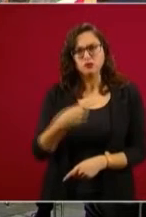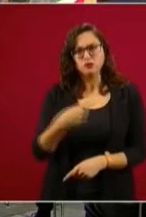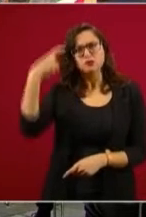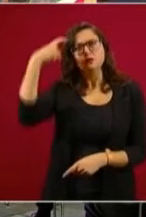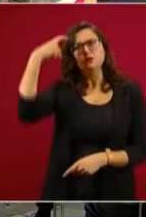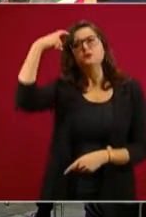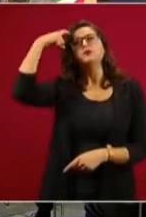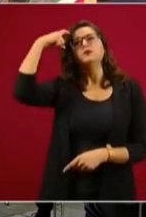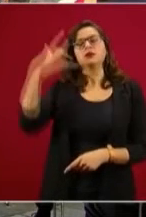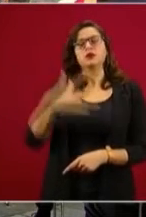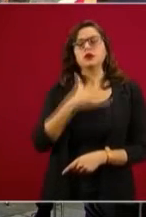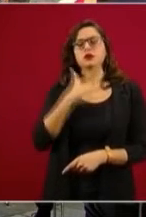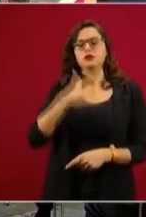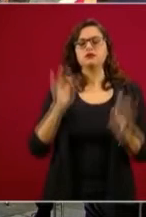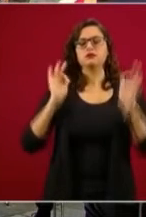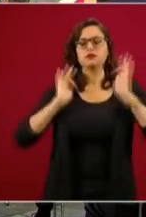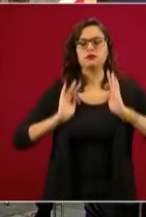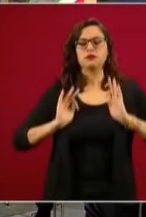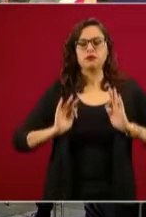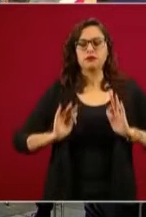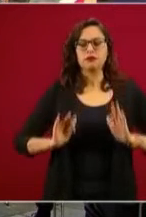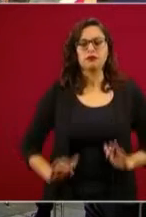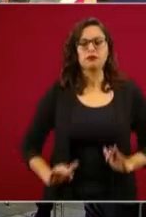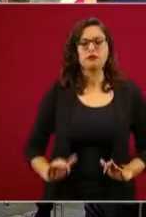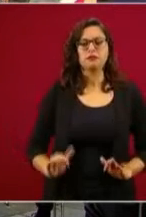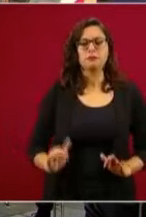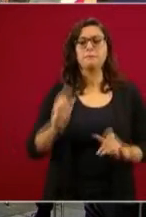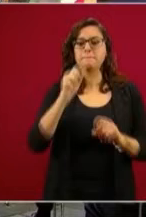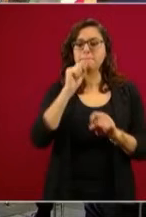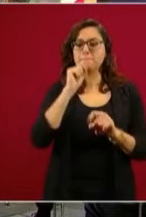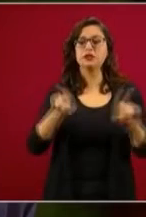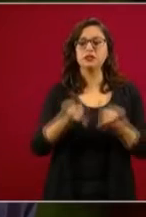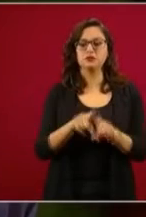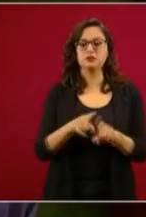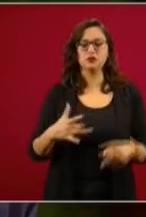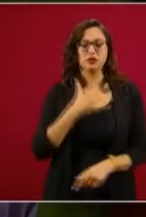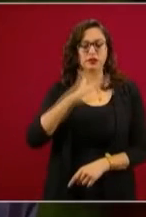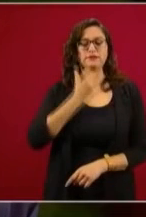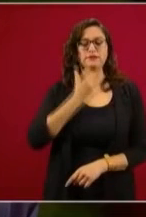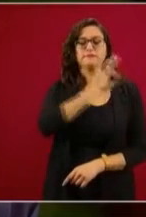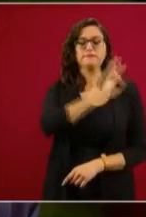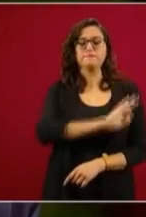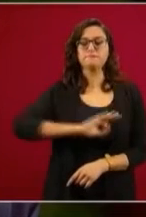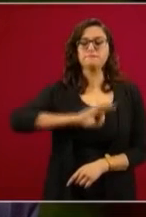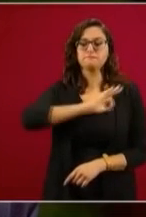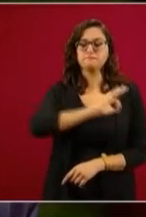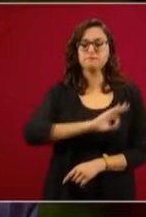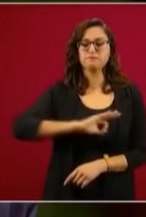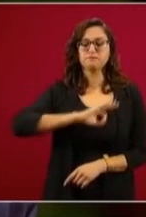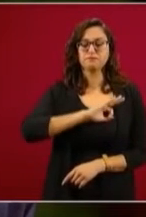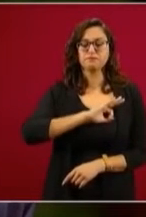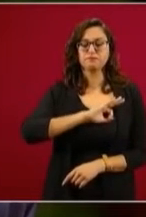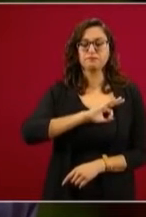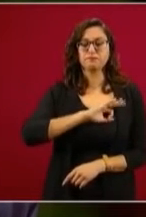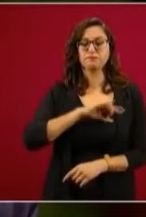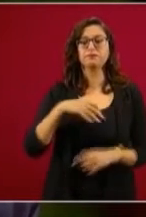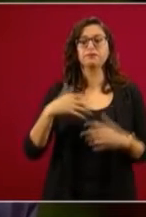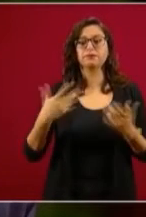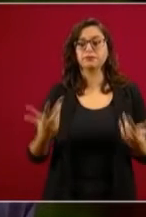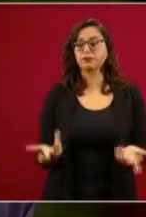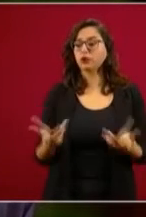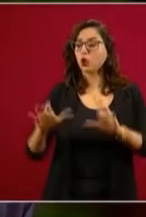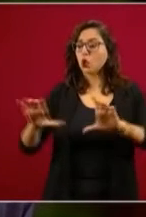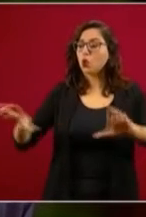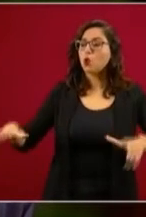de un presidente de la República, esperaba más bien como un mensaje a la nación en el